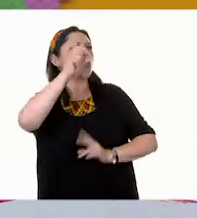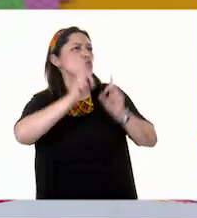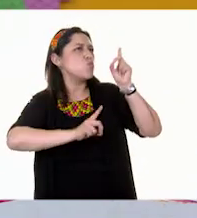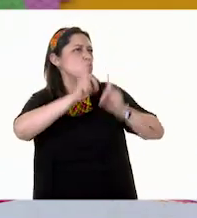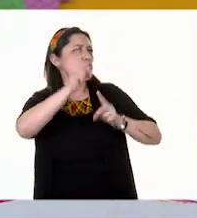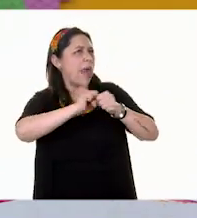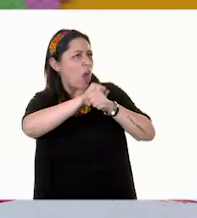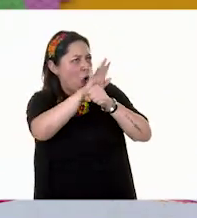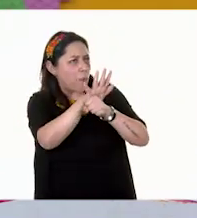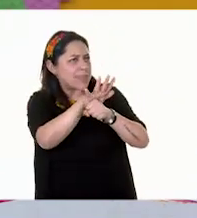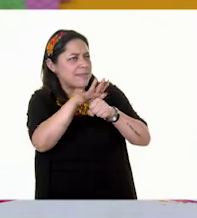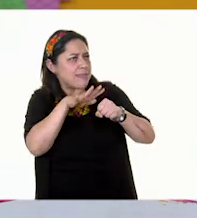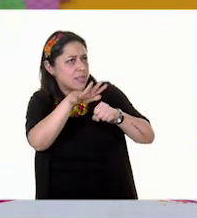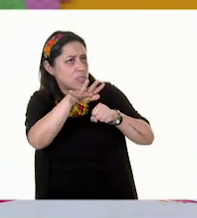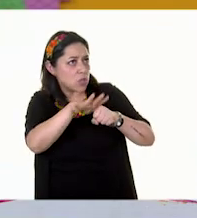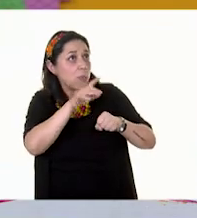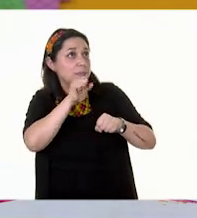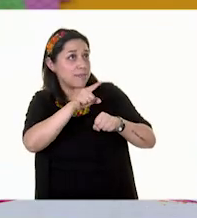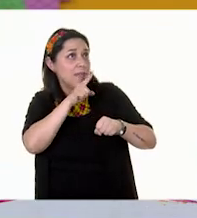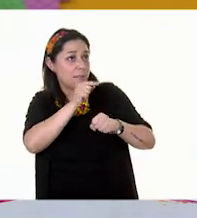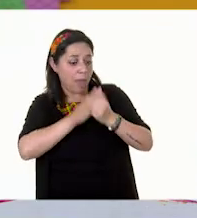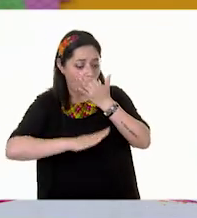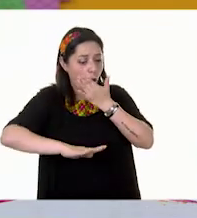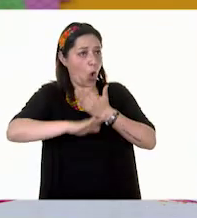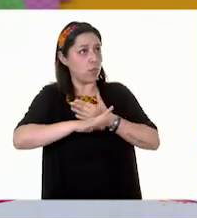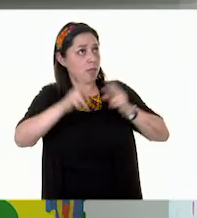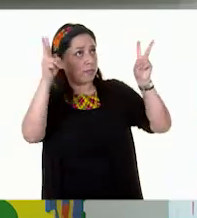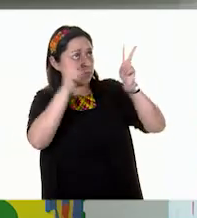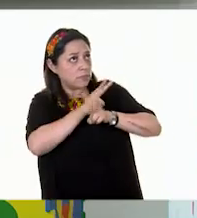también afecta a las vías respiratorias, ¿verdad?